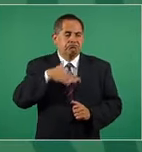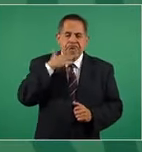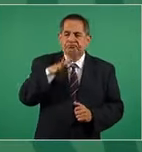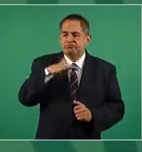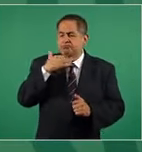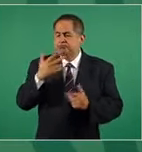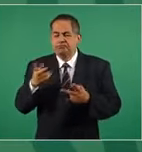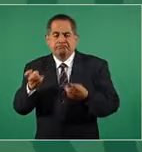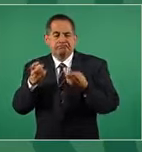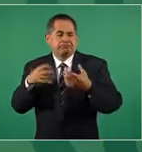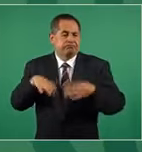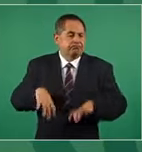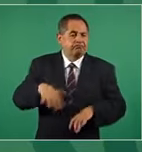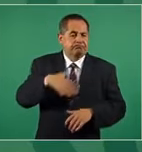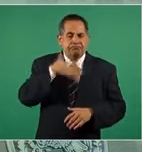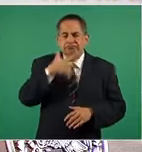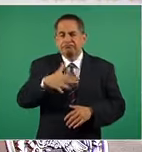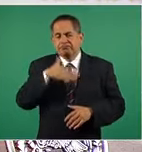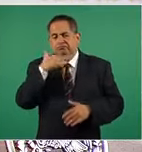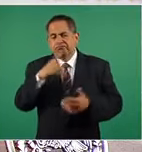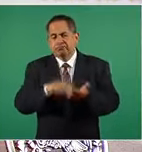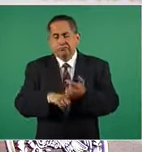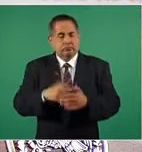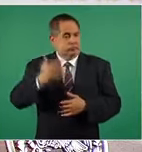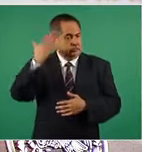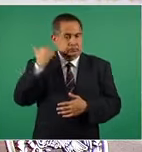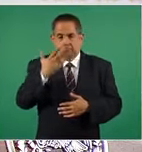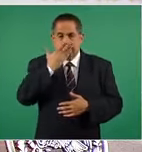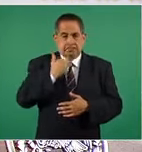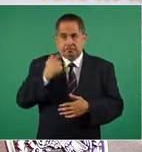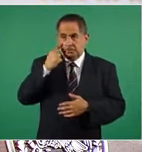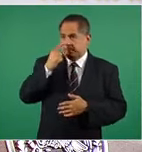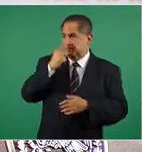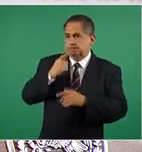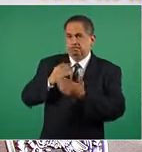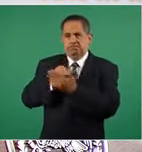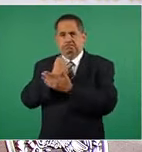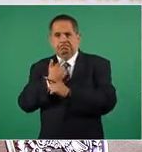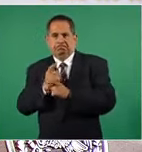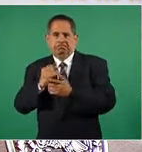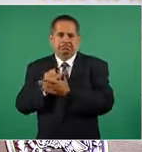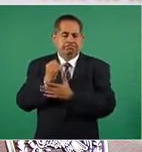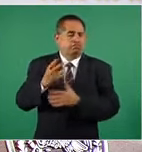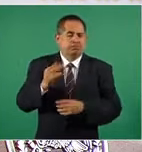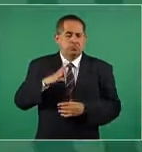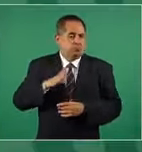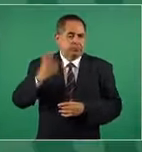por la falta de democracia se